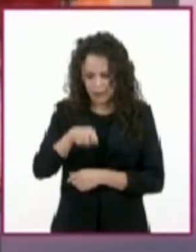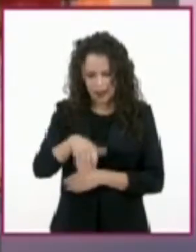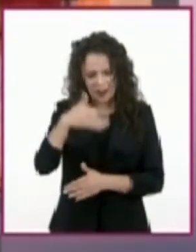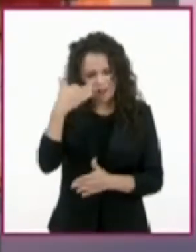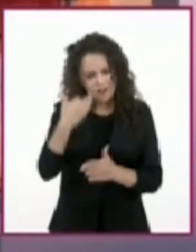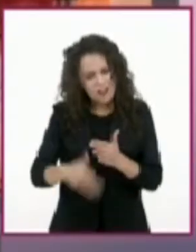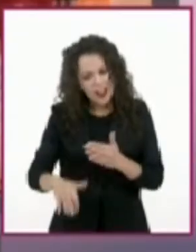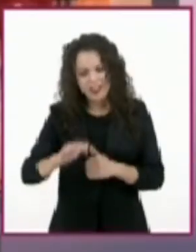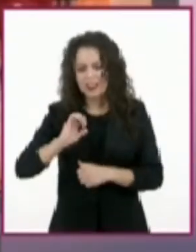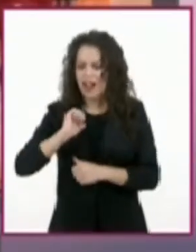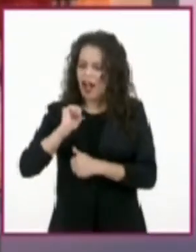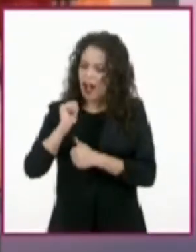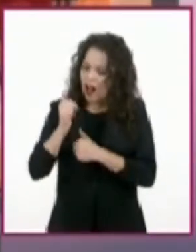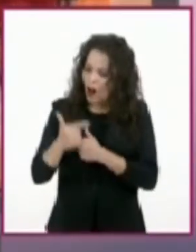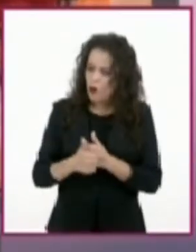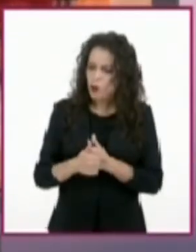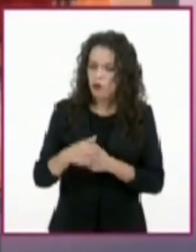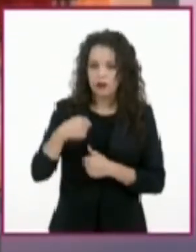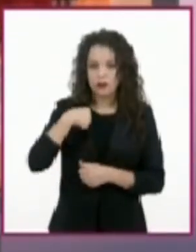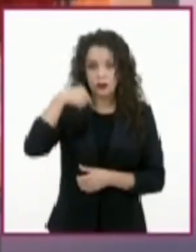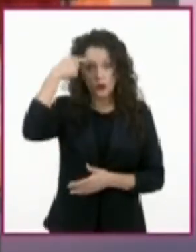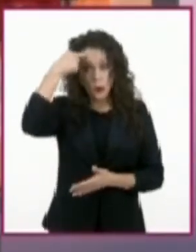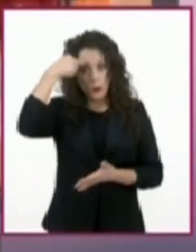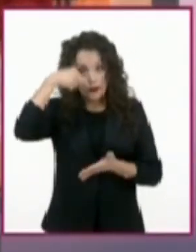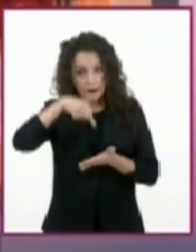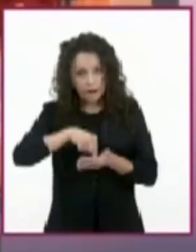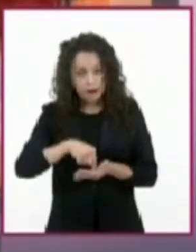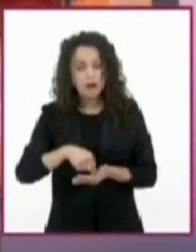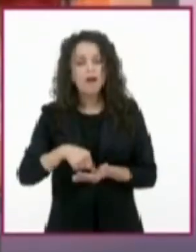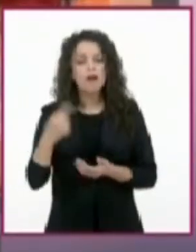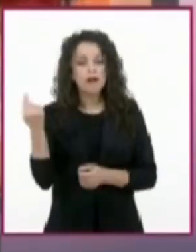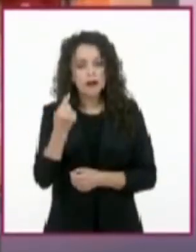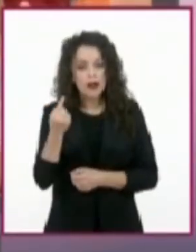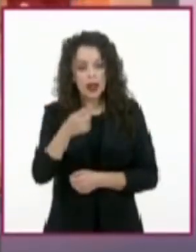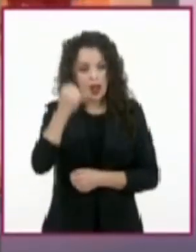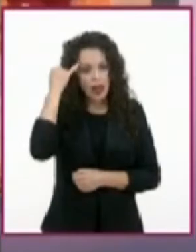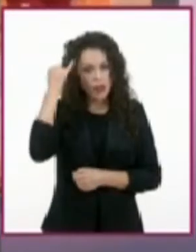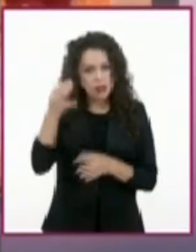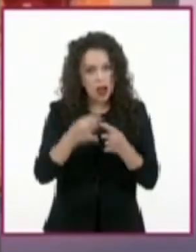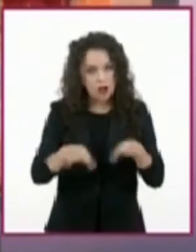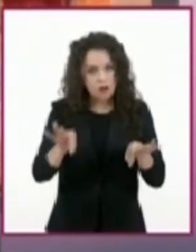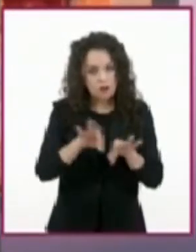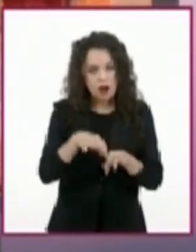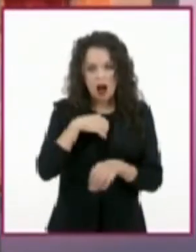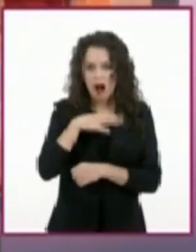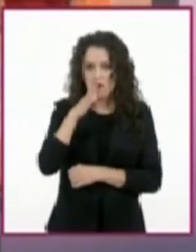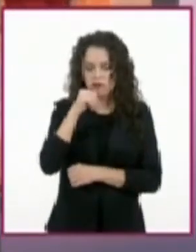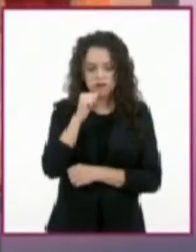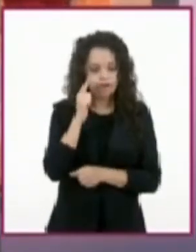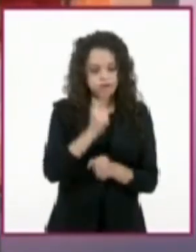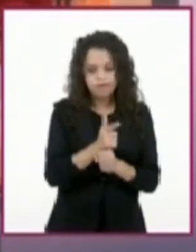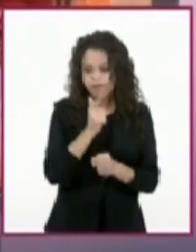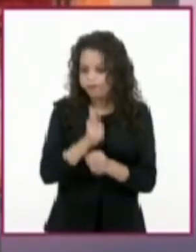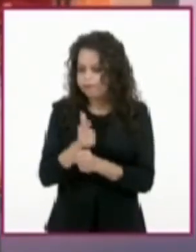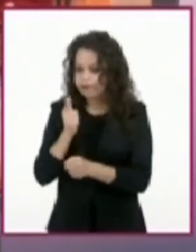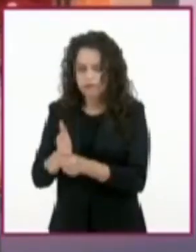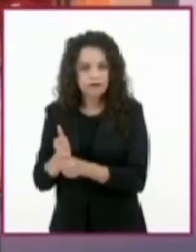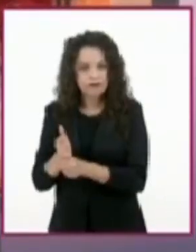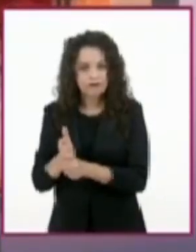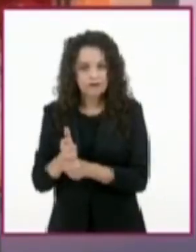hizo falta algo. Creo que fue porque no pude identificar las ideas principales como se dijo en uno de sus programas.